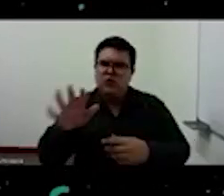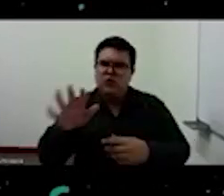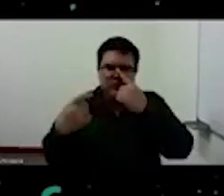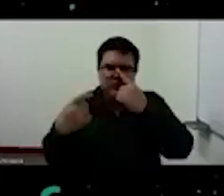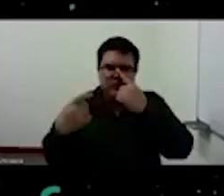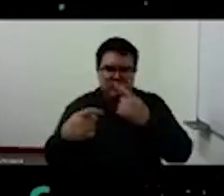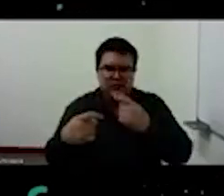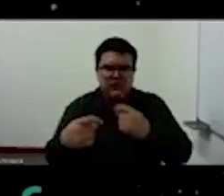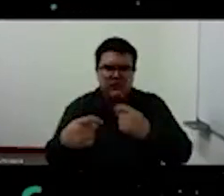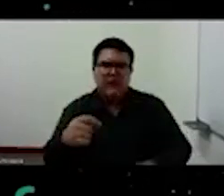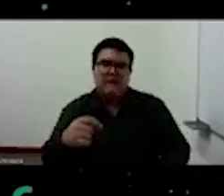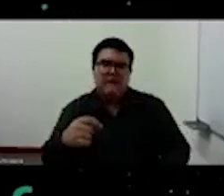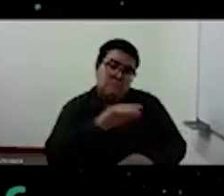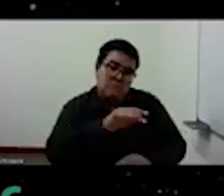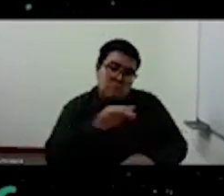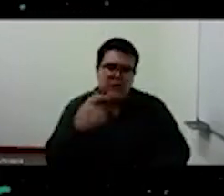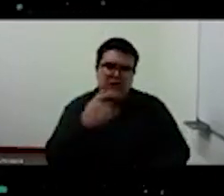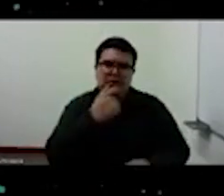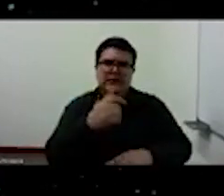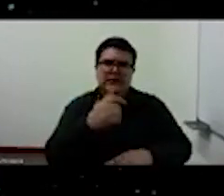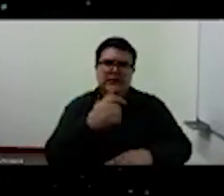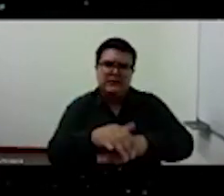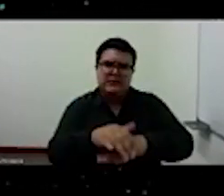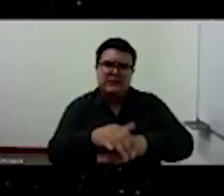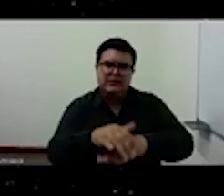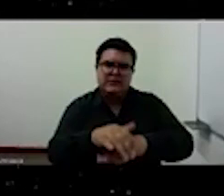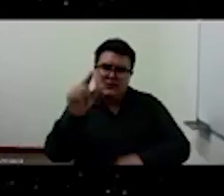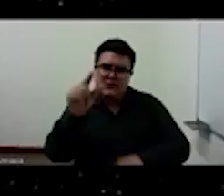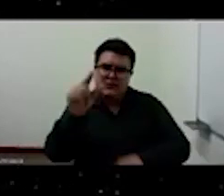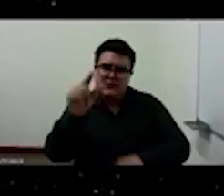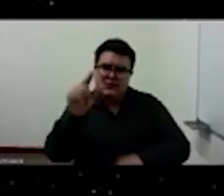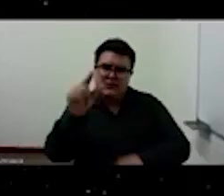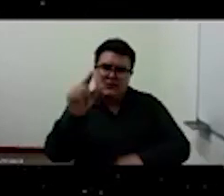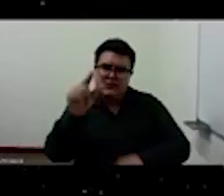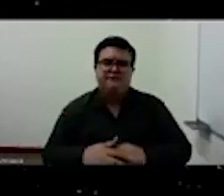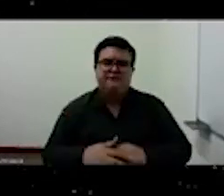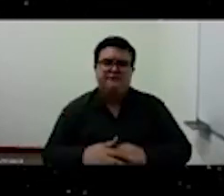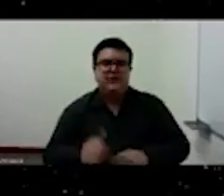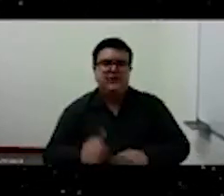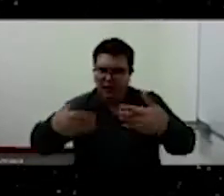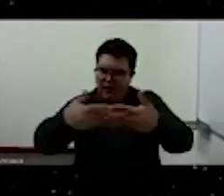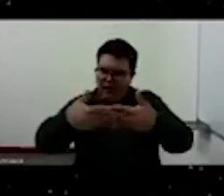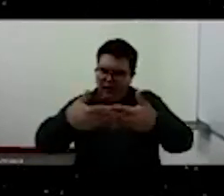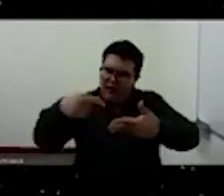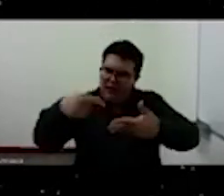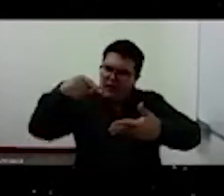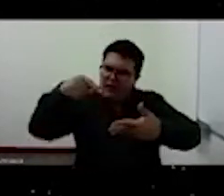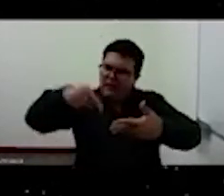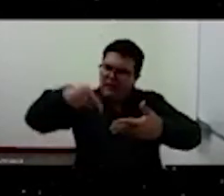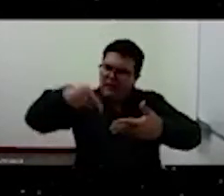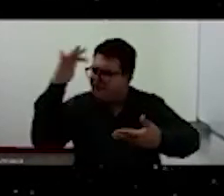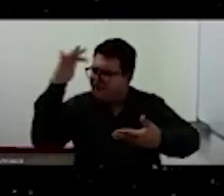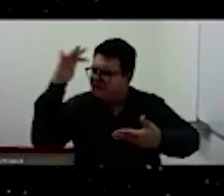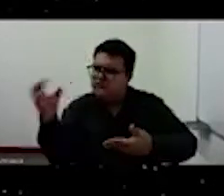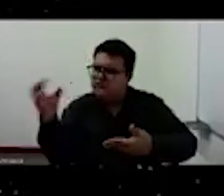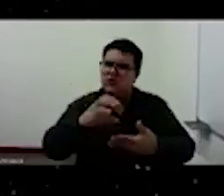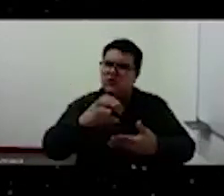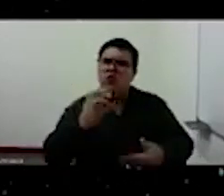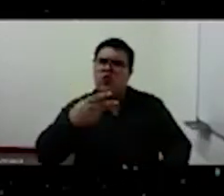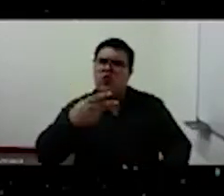mirándola, este filósofo en un texto que se llama Horatio de